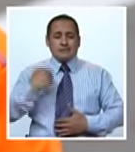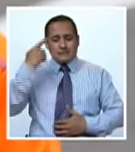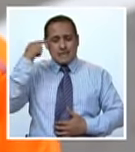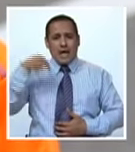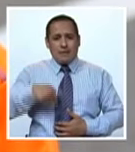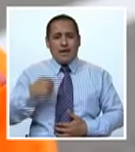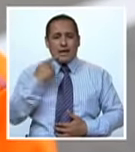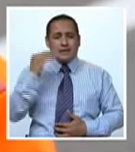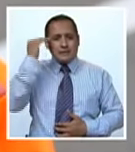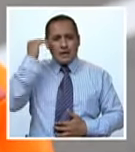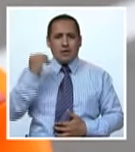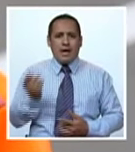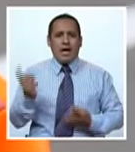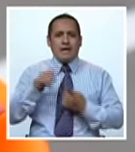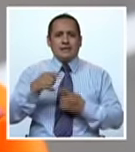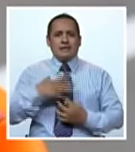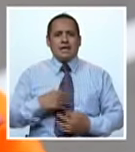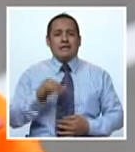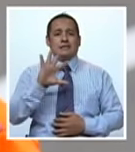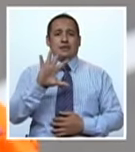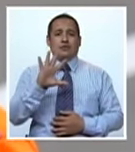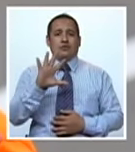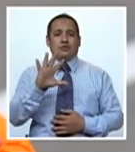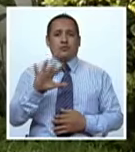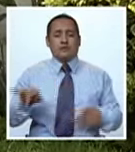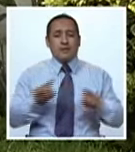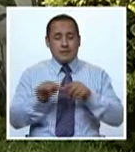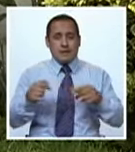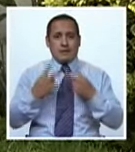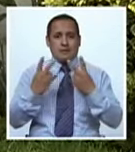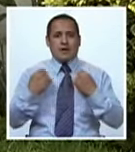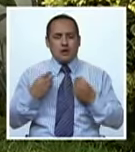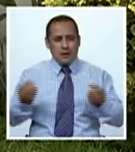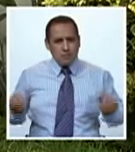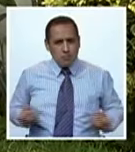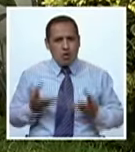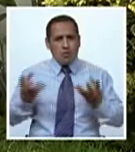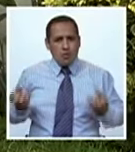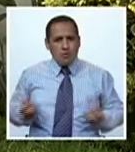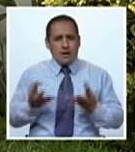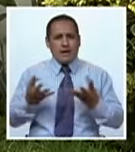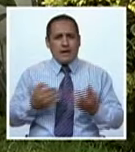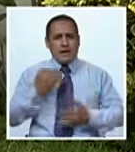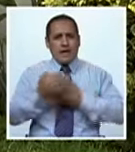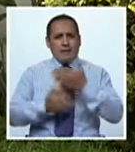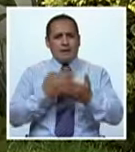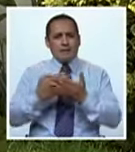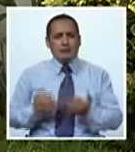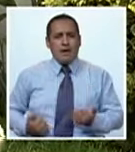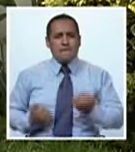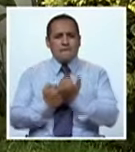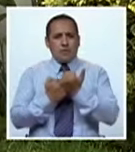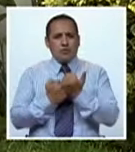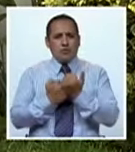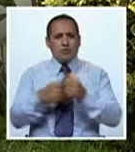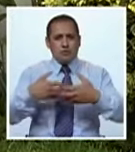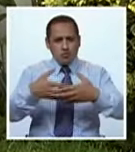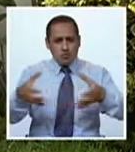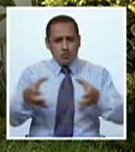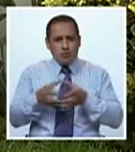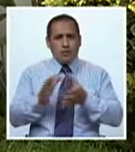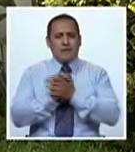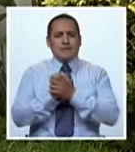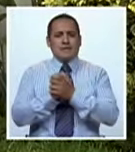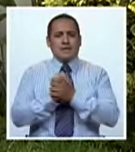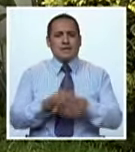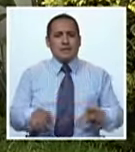a tener síndrome de Down hasta los 5 años más o menos. Y entonces lo que buscamos es promover que haya un apoyo, un círculo de